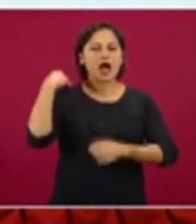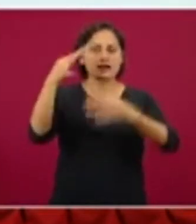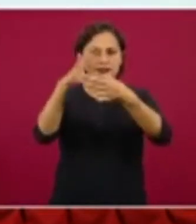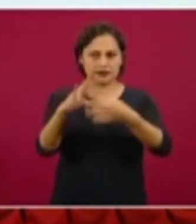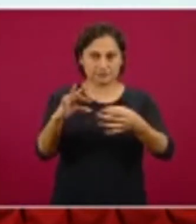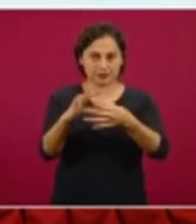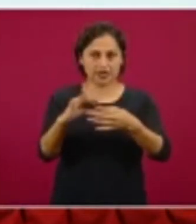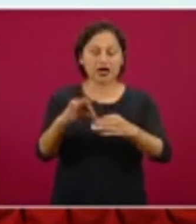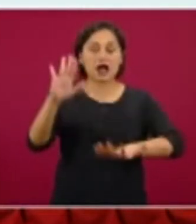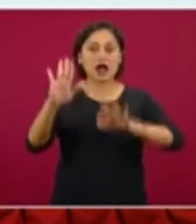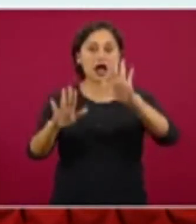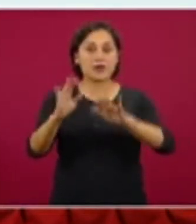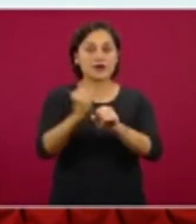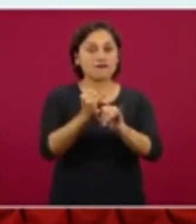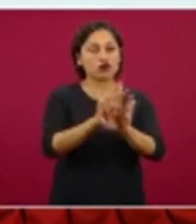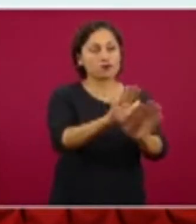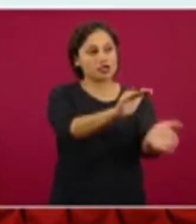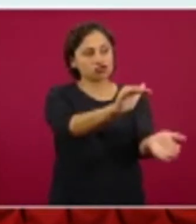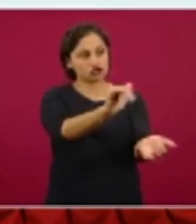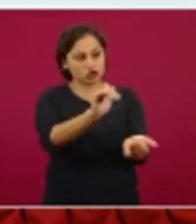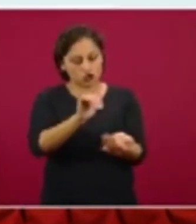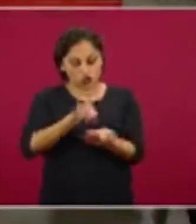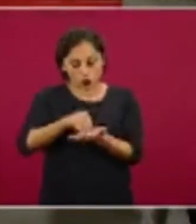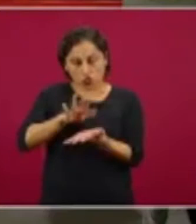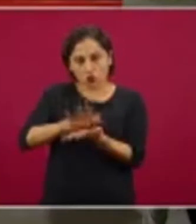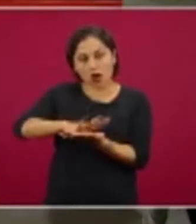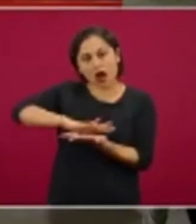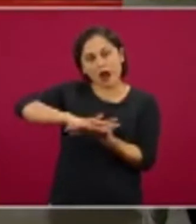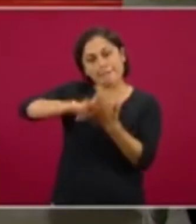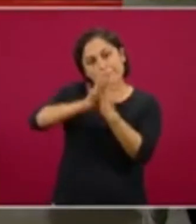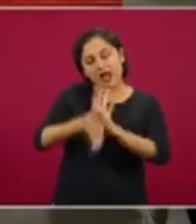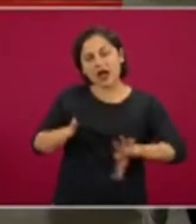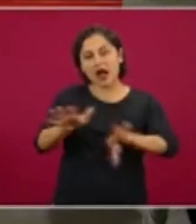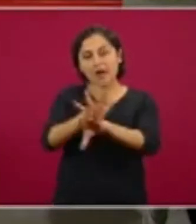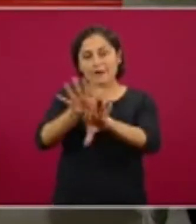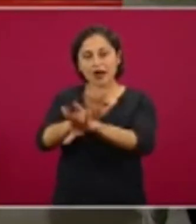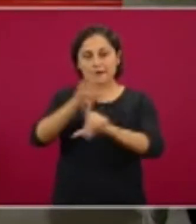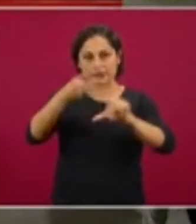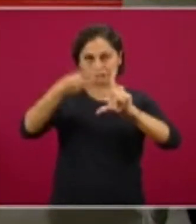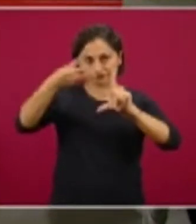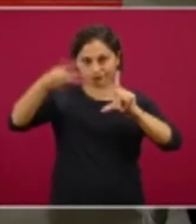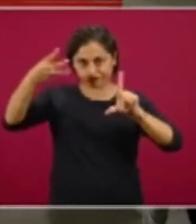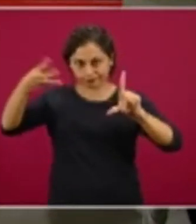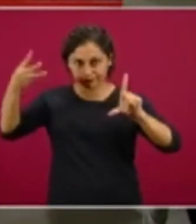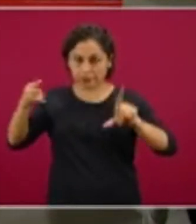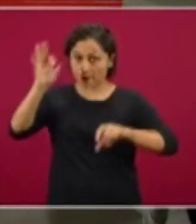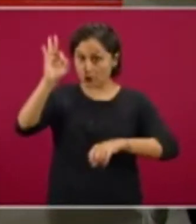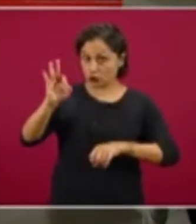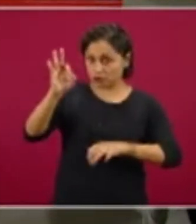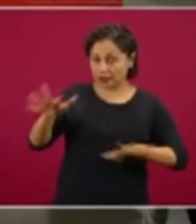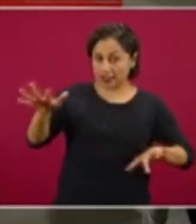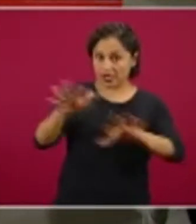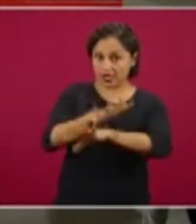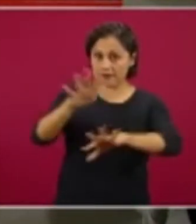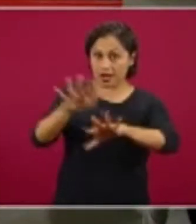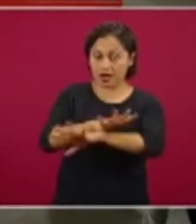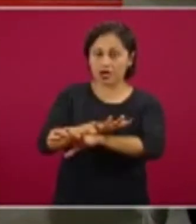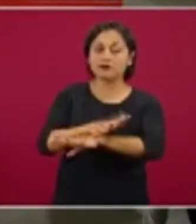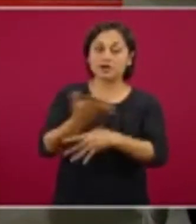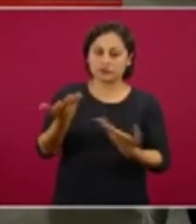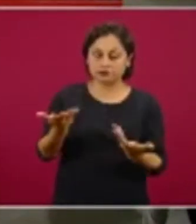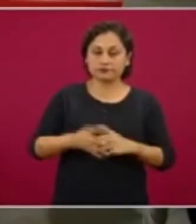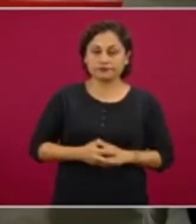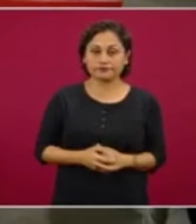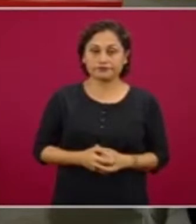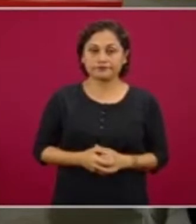borran esta diferencia, esta reducción que ocurre en los números de los casos, en este caso